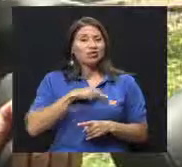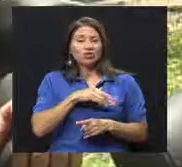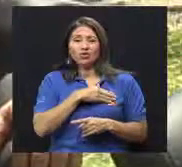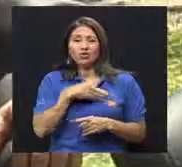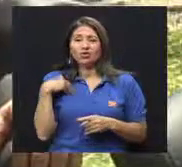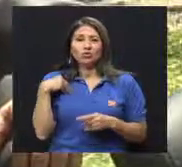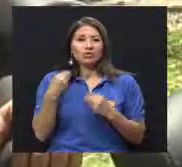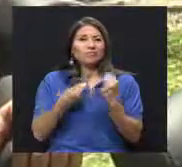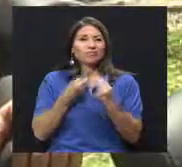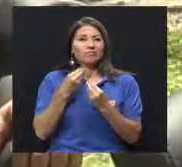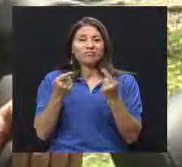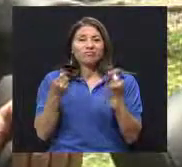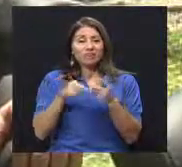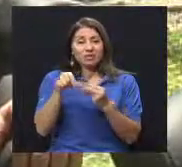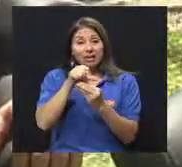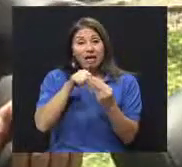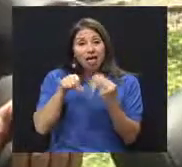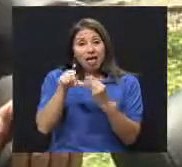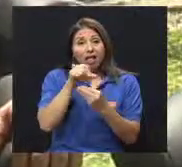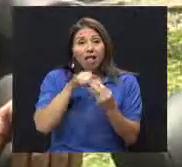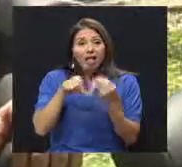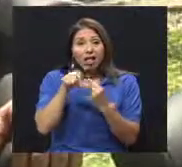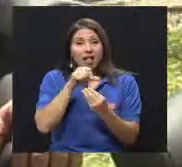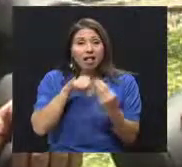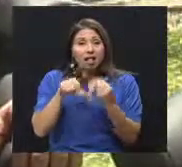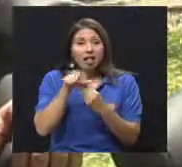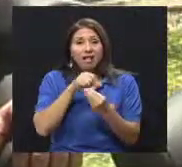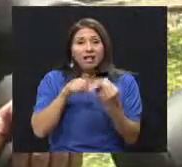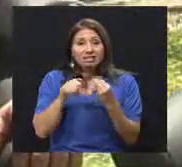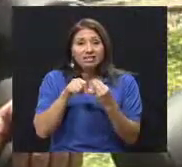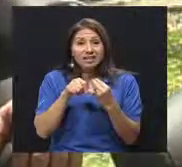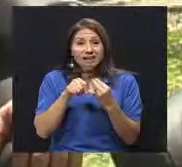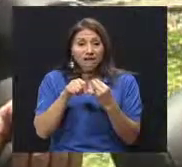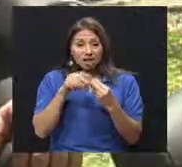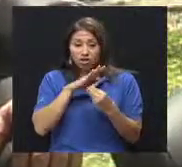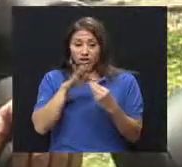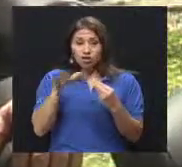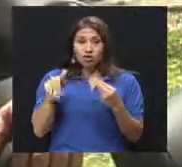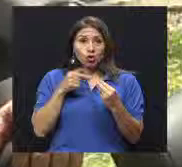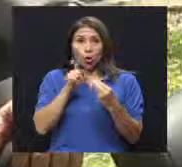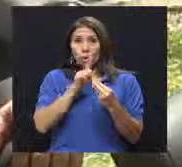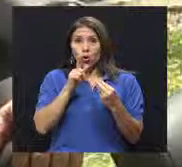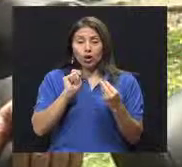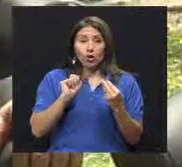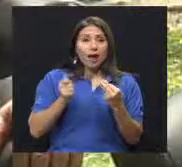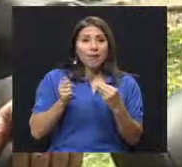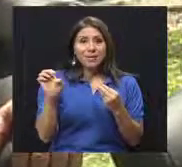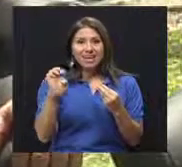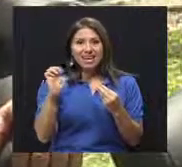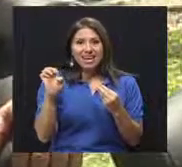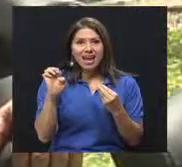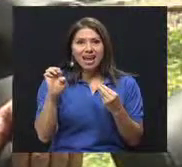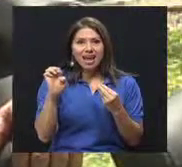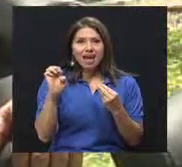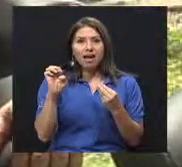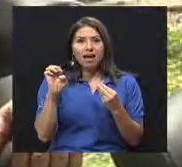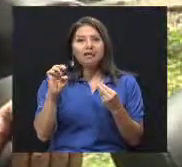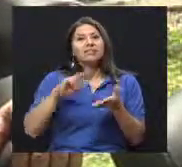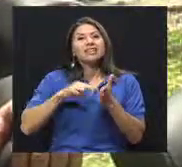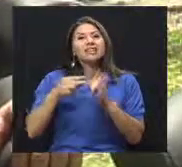porque todos a veces comemos demasiado, es que lo que no se produce en energía se nos acumula en grasa.